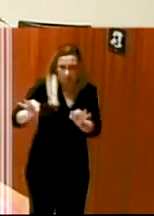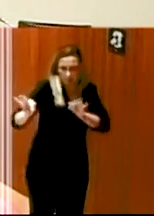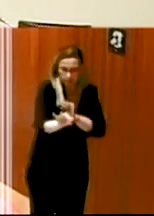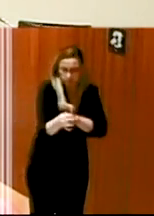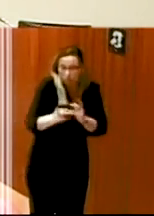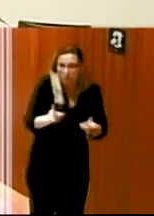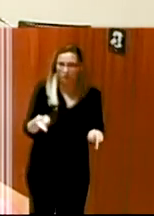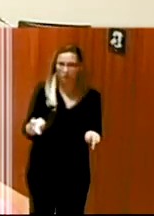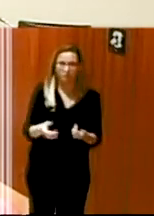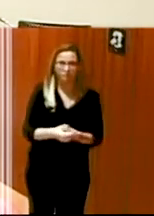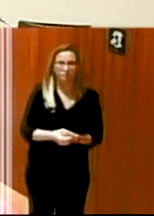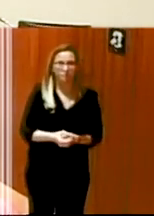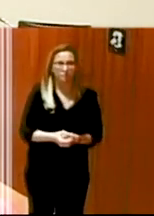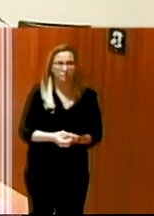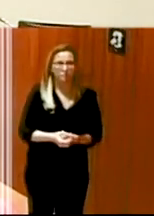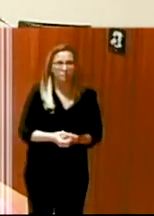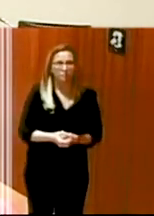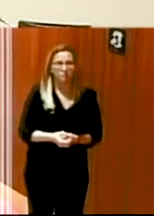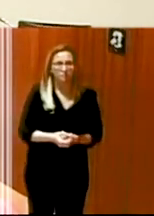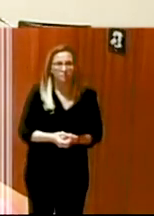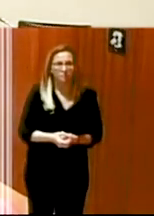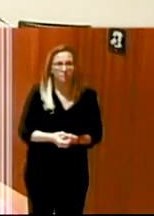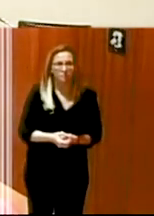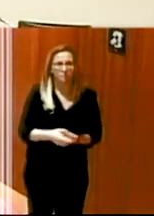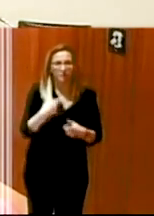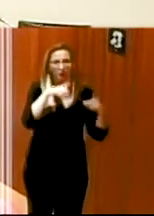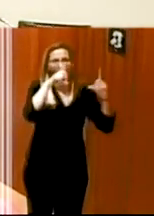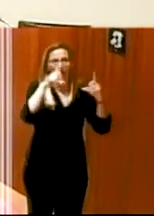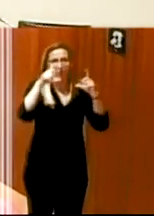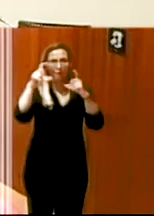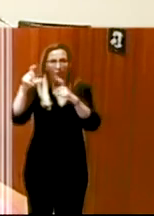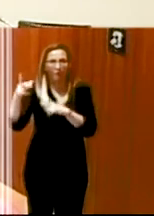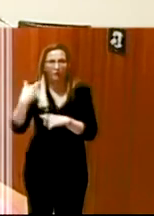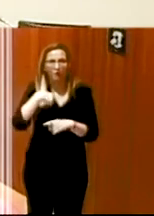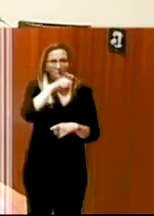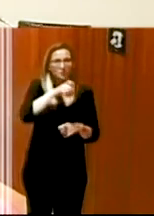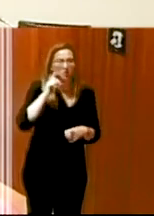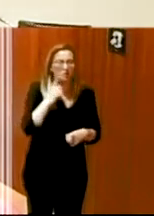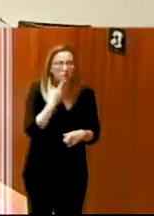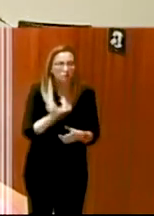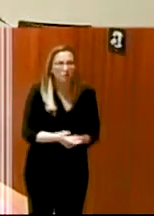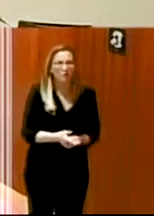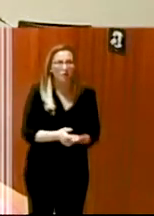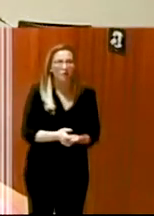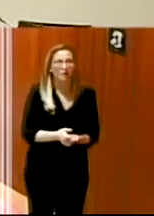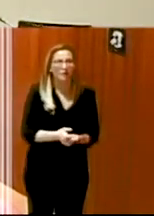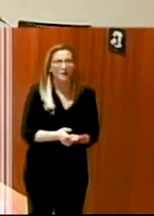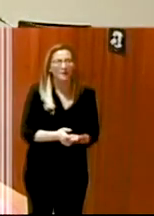persona bueno esto son fotos con también personas sordas ahí estamos haciendo el signo de igualdad